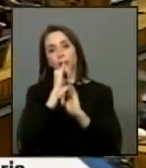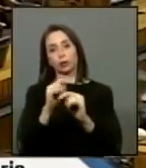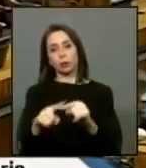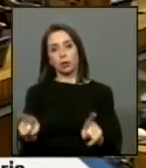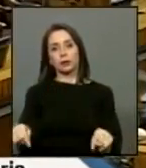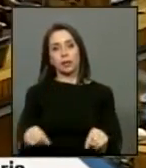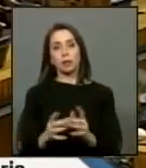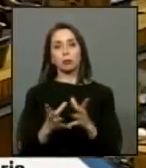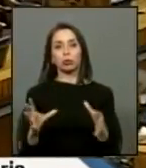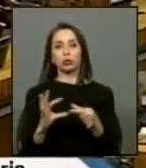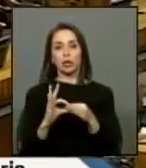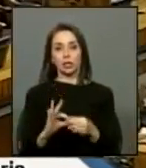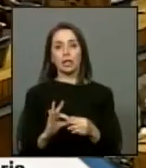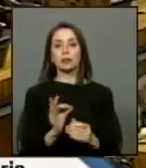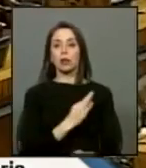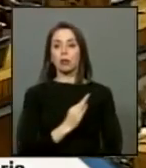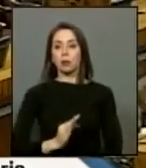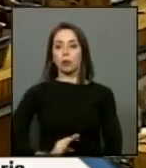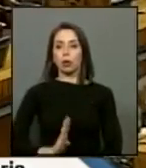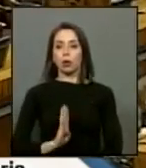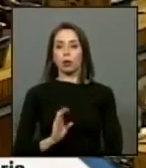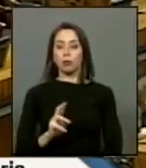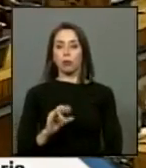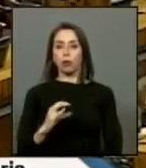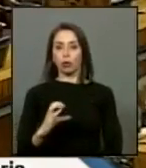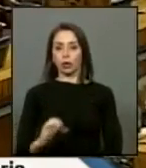Muchas gracias, diputado señor Gabriel Boric.